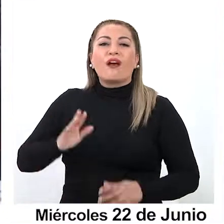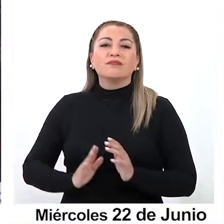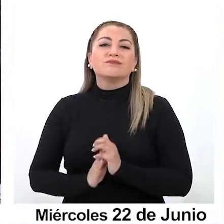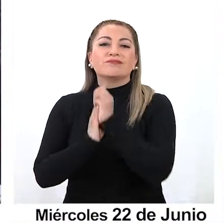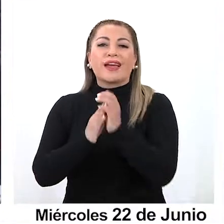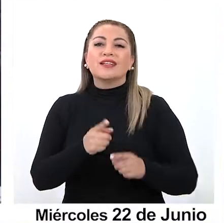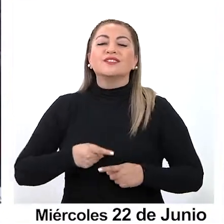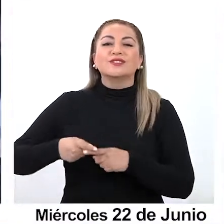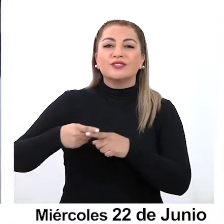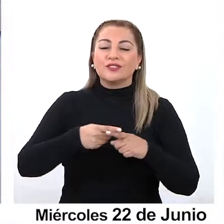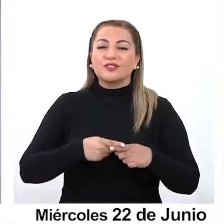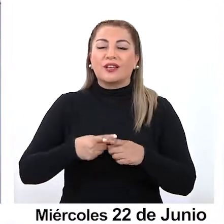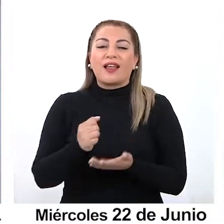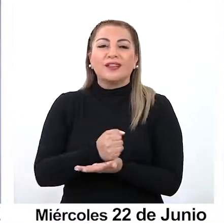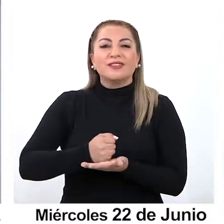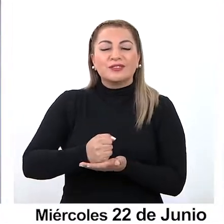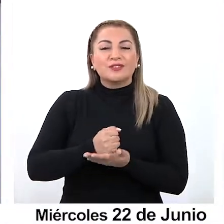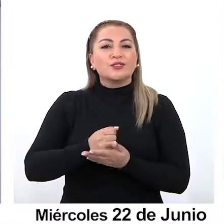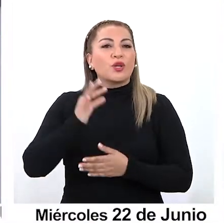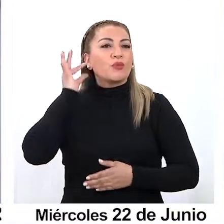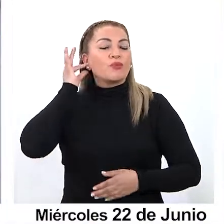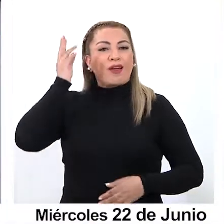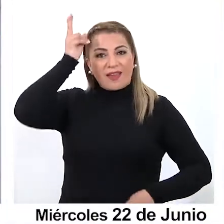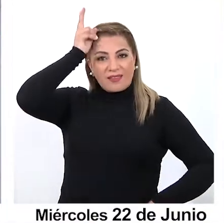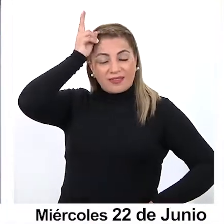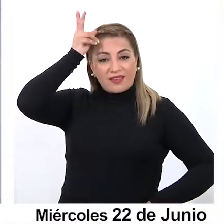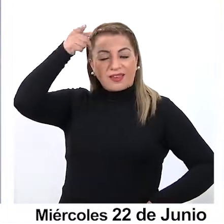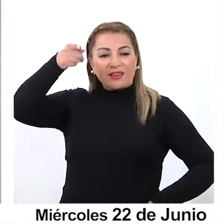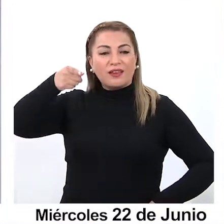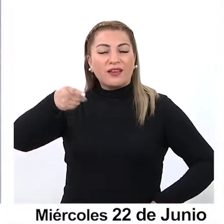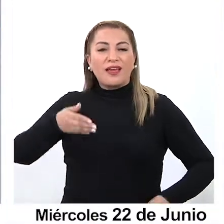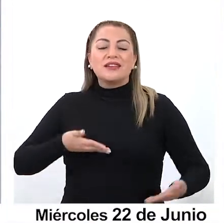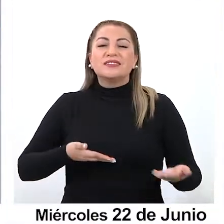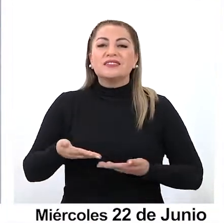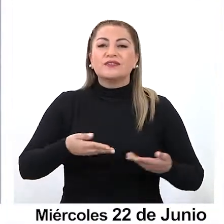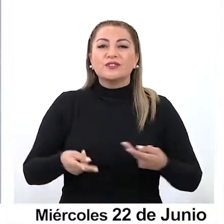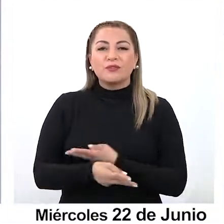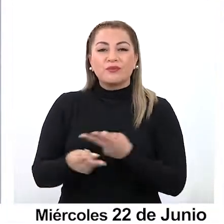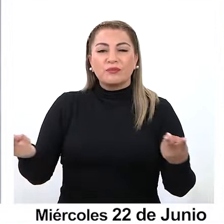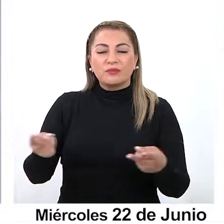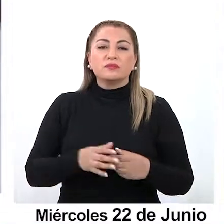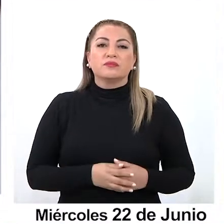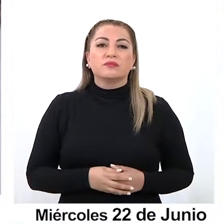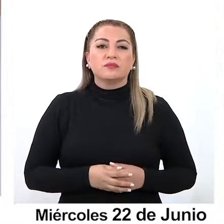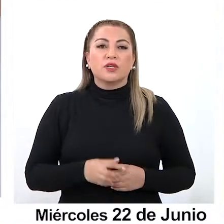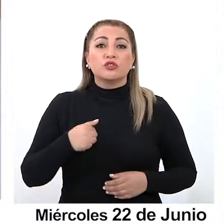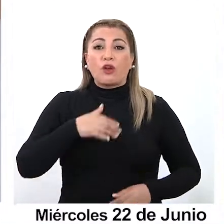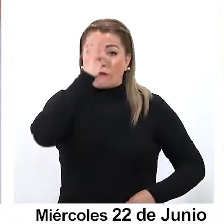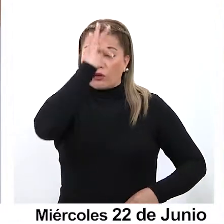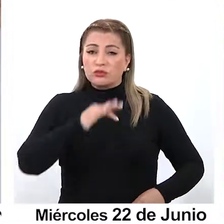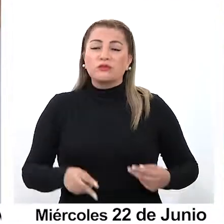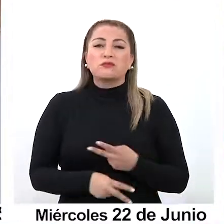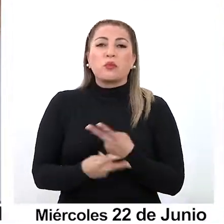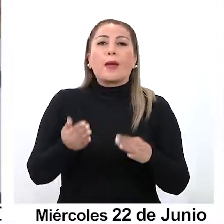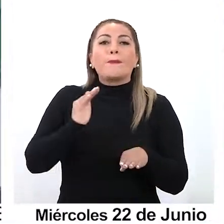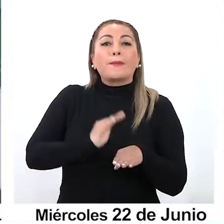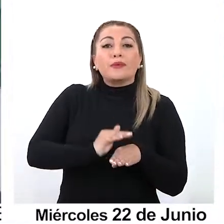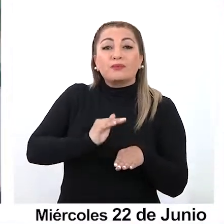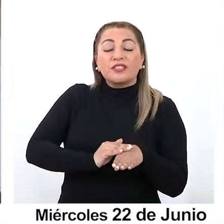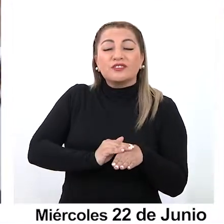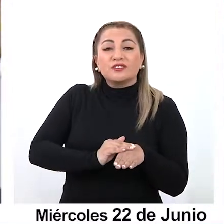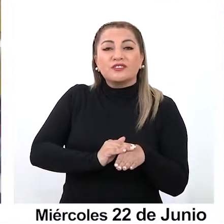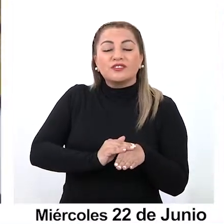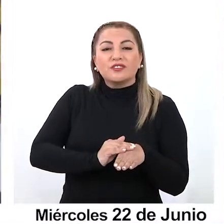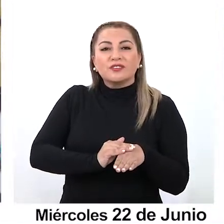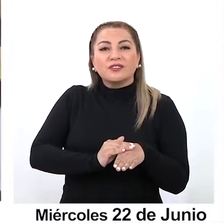dirigente social a la Asociación de Mujeres Indígenas y al Servicio Público. Soy funcionaria pública con permiso